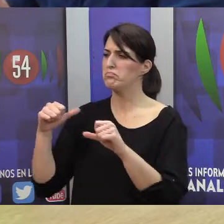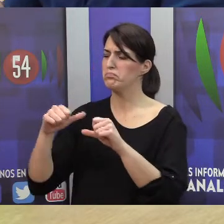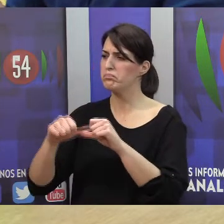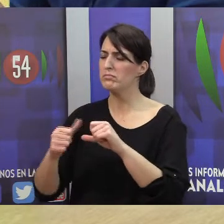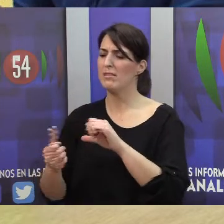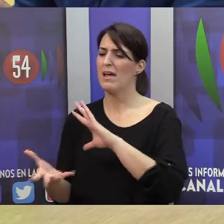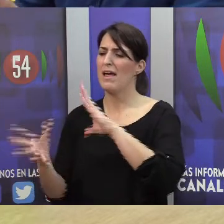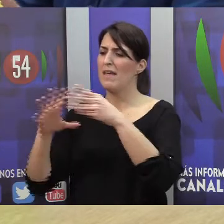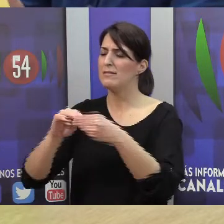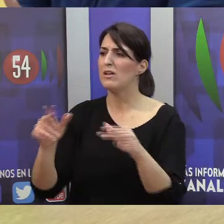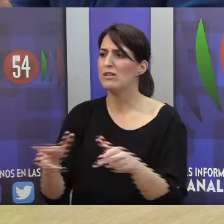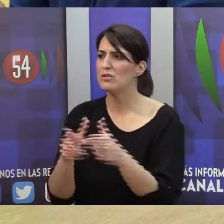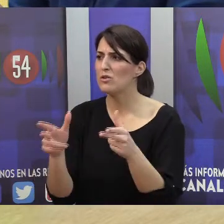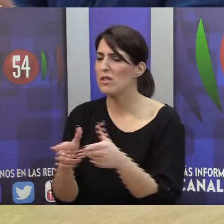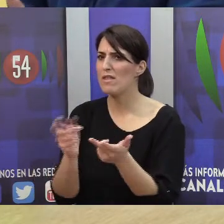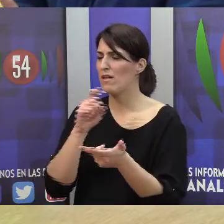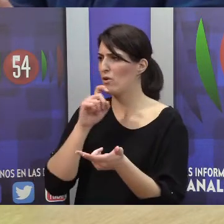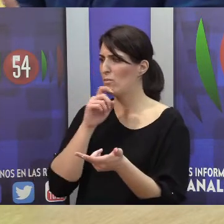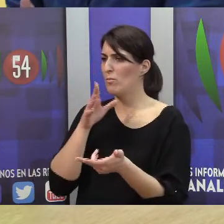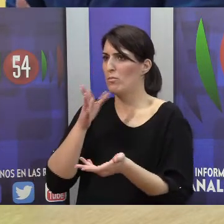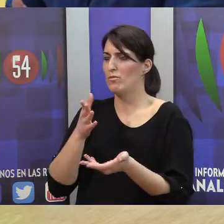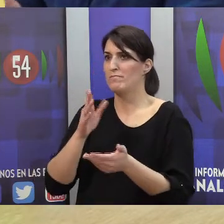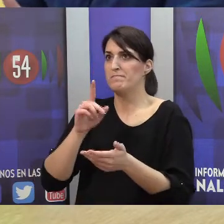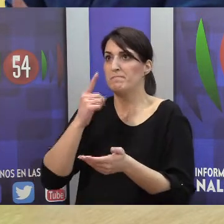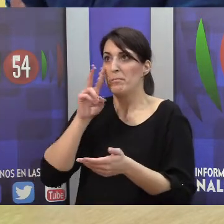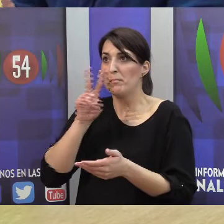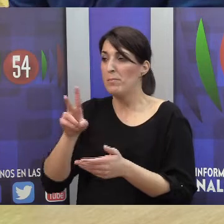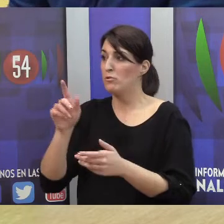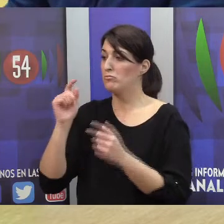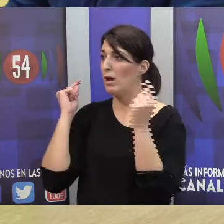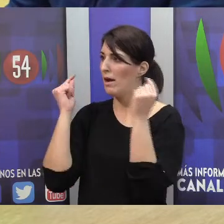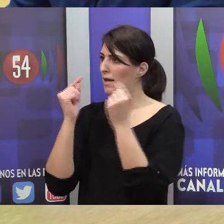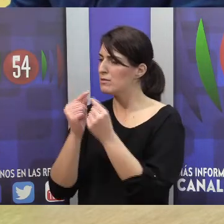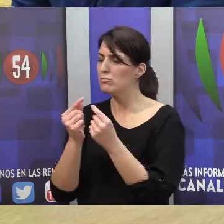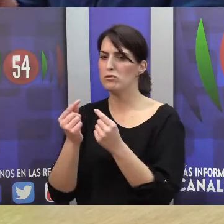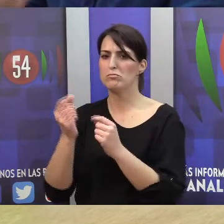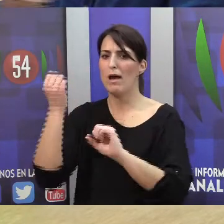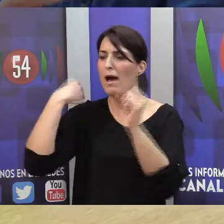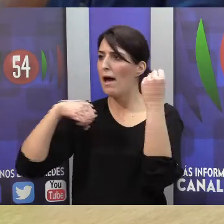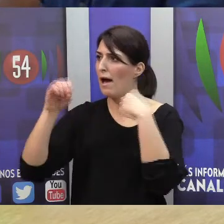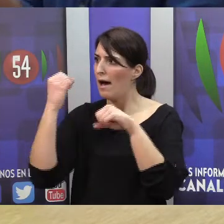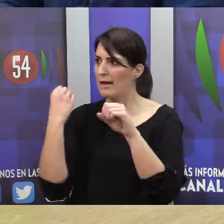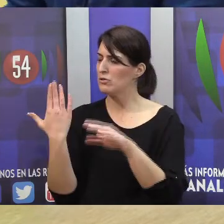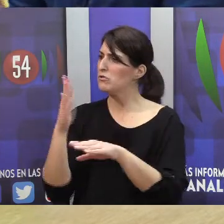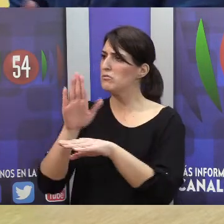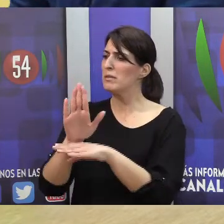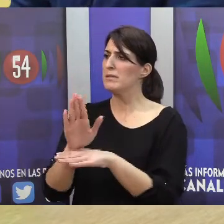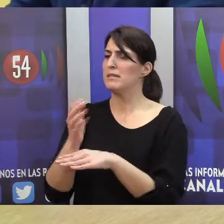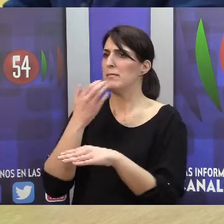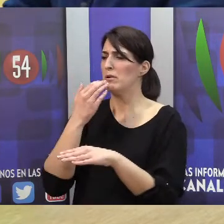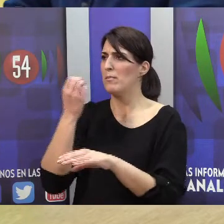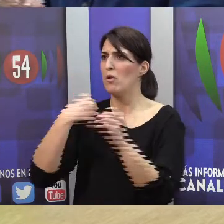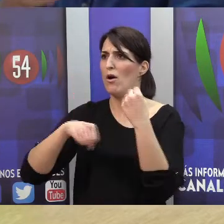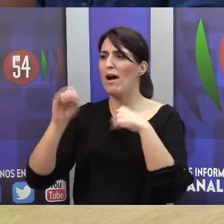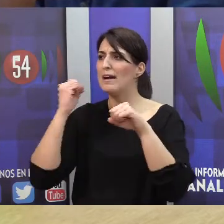sociedad? Porque al final estamos acostumbrados a la presencia de Eransburg en actos, quizás uno de los más identificativos o más reconocibles sea